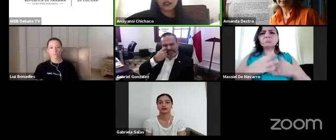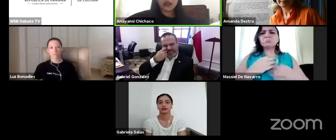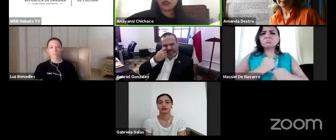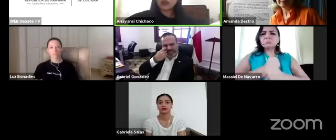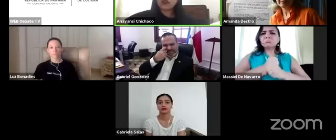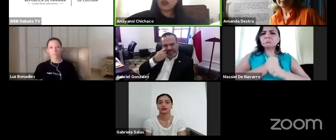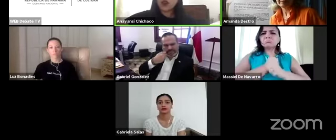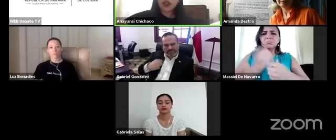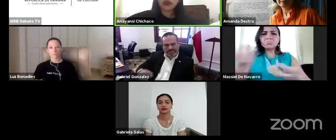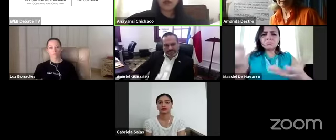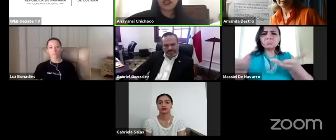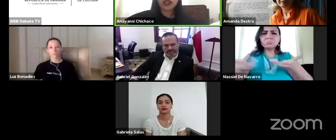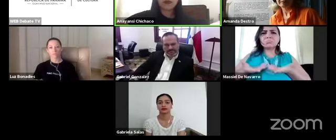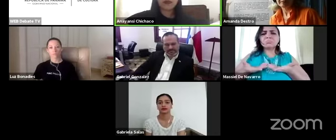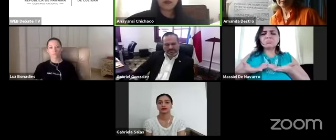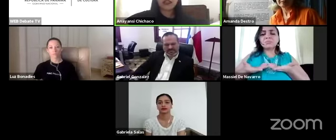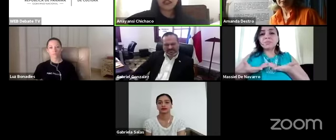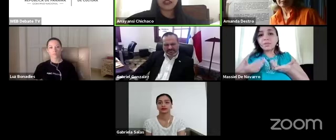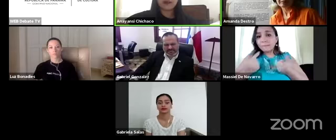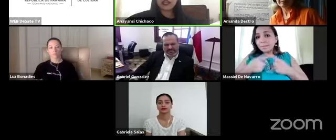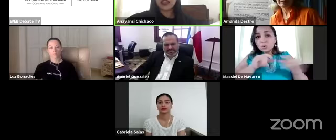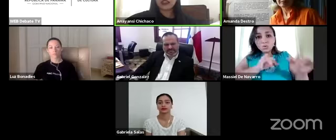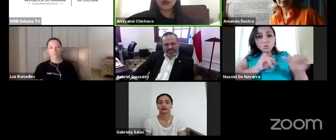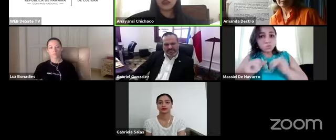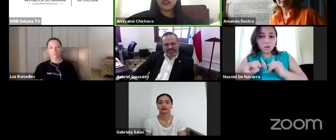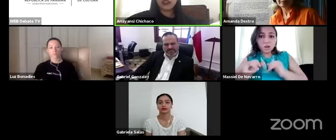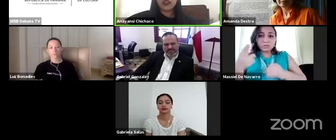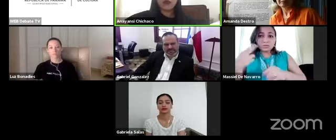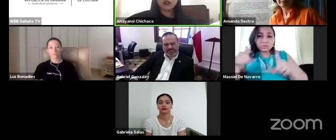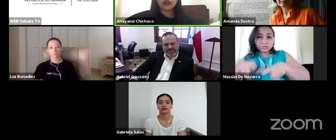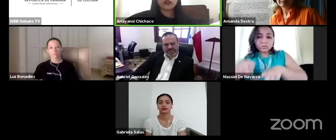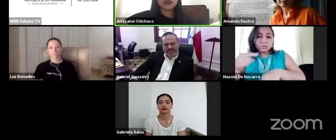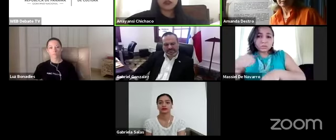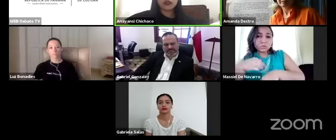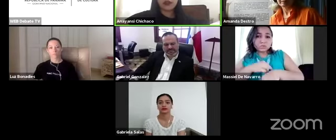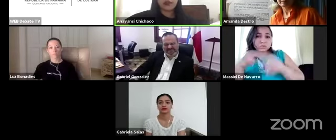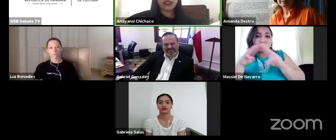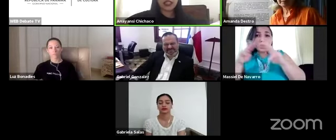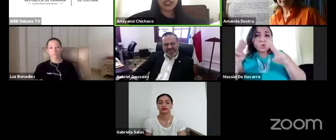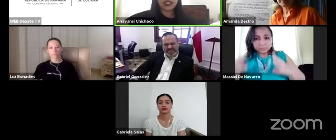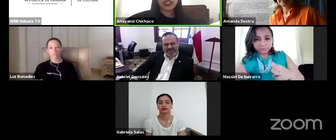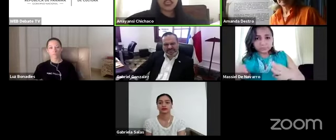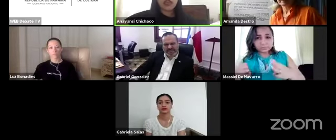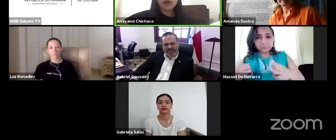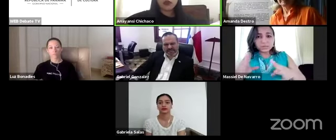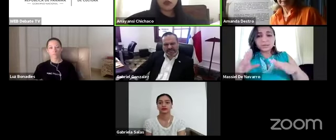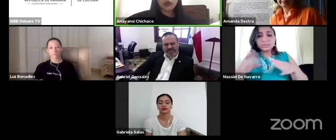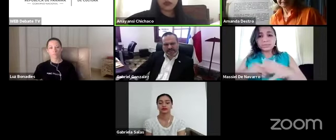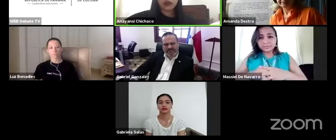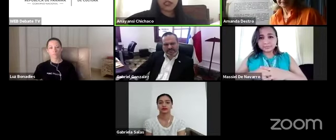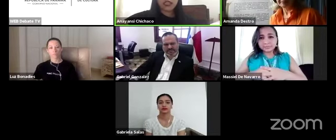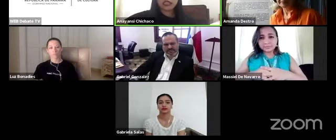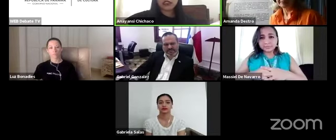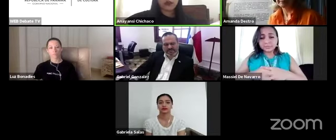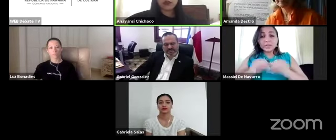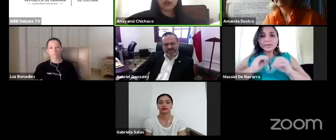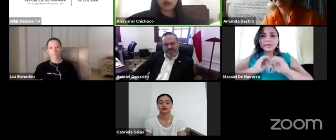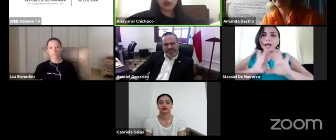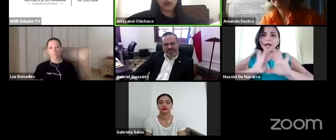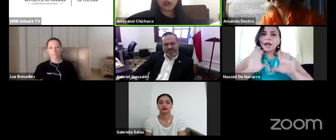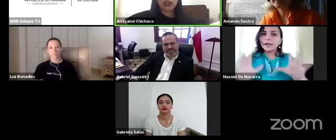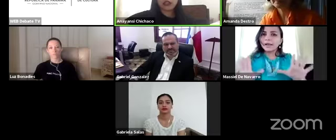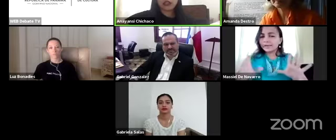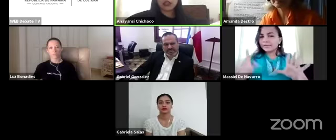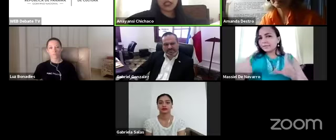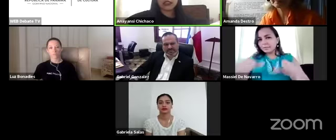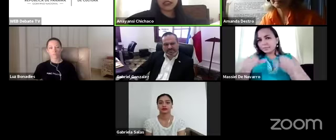recibiendo ese servicio entonces algo similar podemos estar aplicando en los museos simplemente y por supuesto seguir siempre